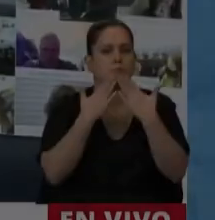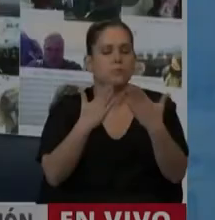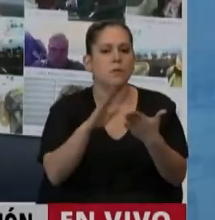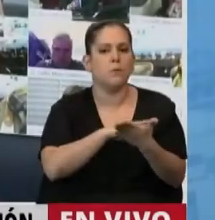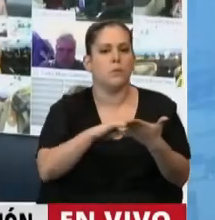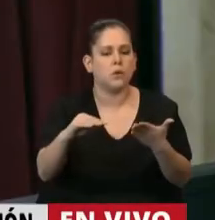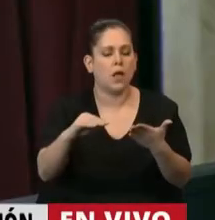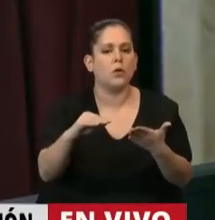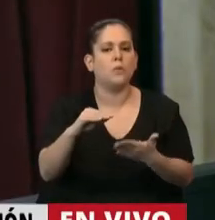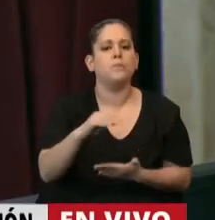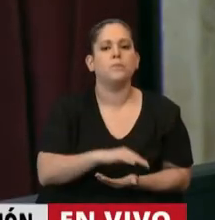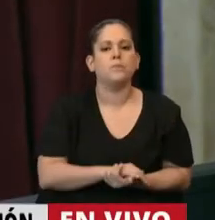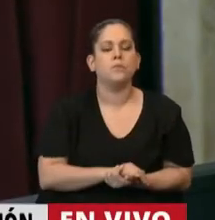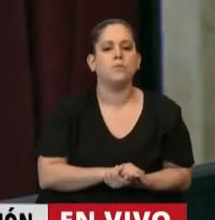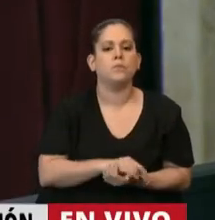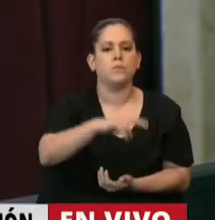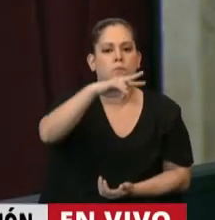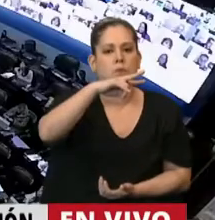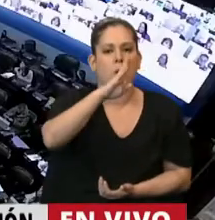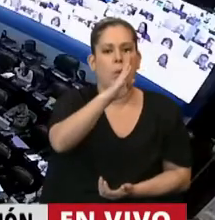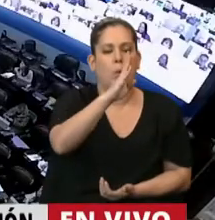Tiene la palabra el diputado Jorge Vara.